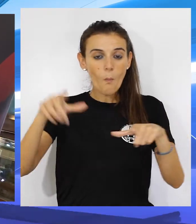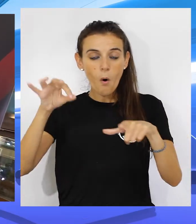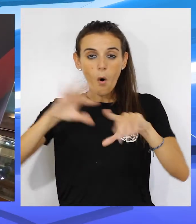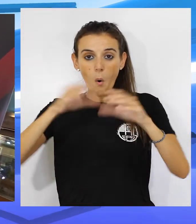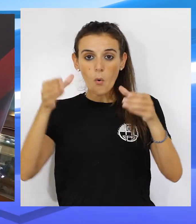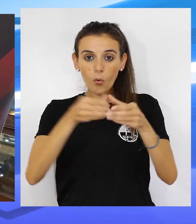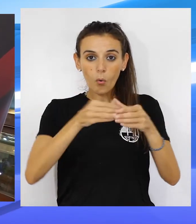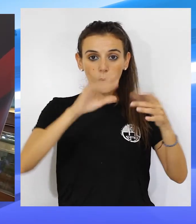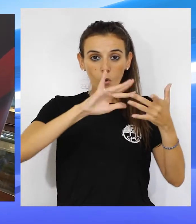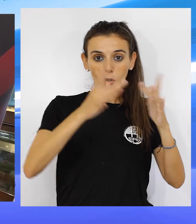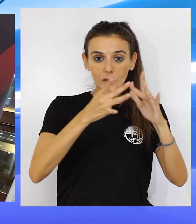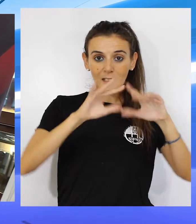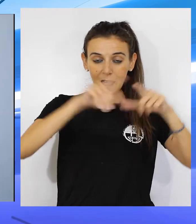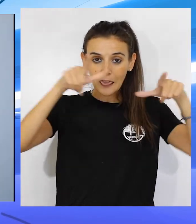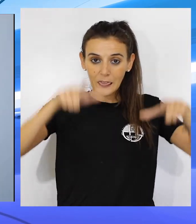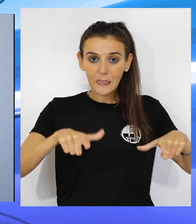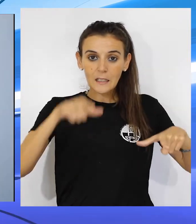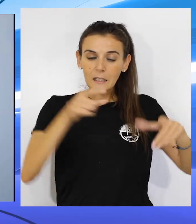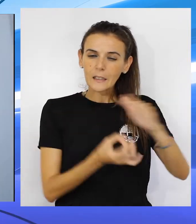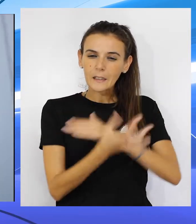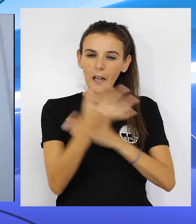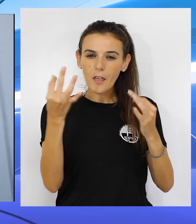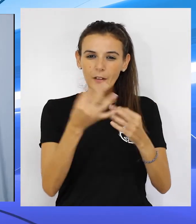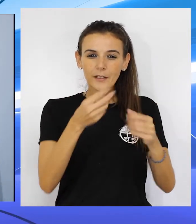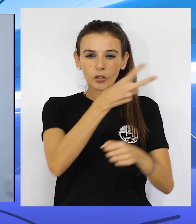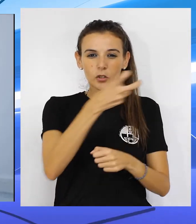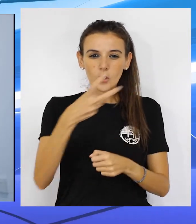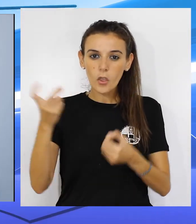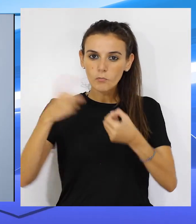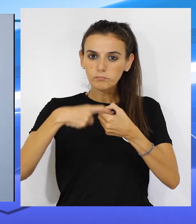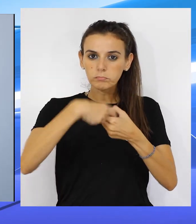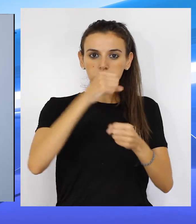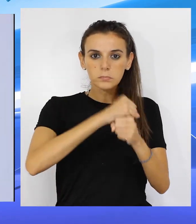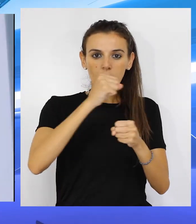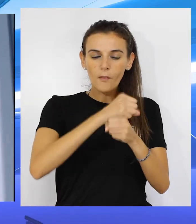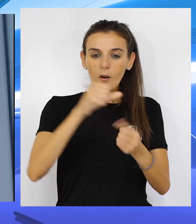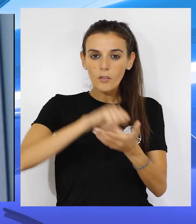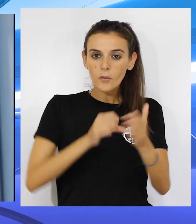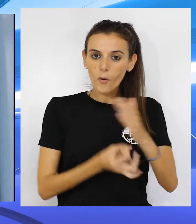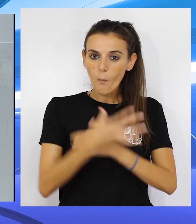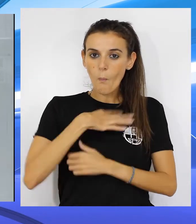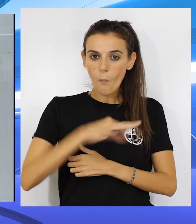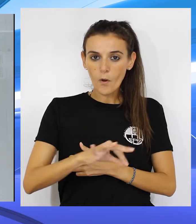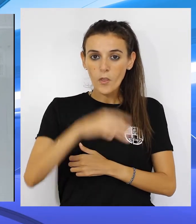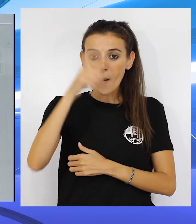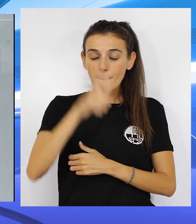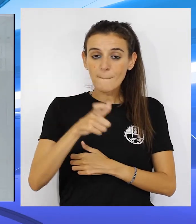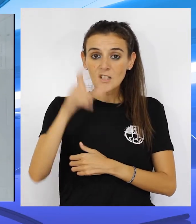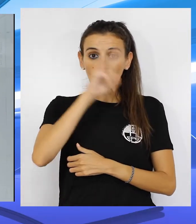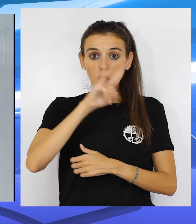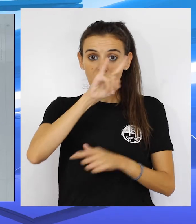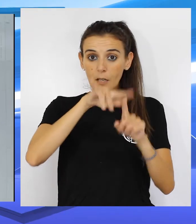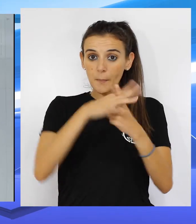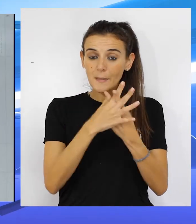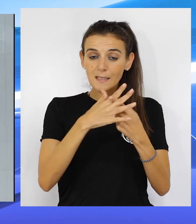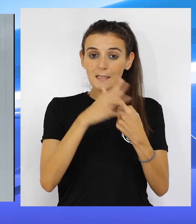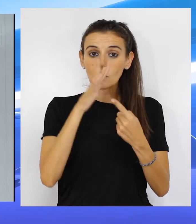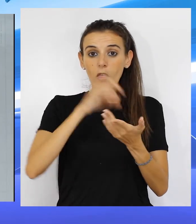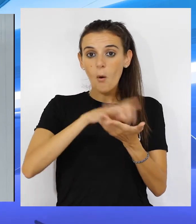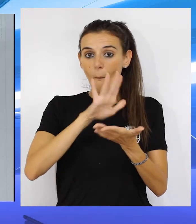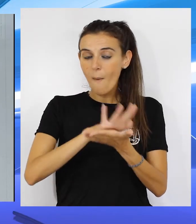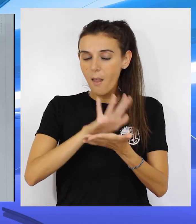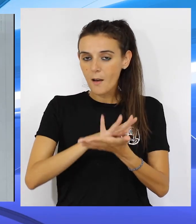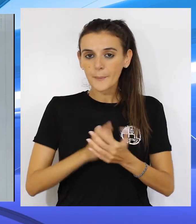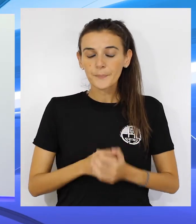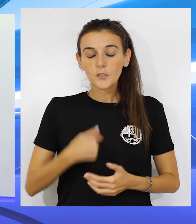creación de un contact center que puede suponer la creación de 200 puestos de trabajo en la ciudad. Chandiramani toma como ejemplo el caso de